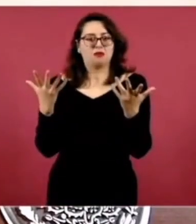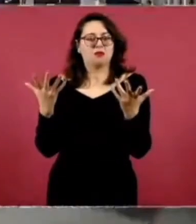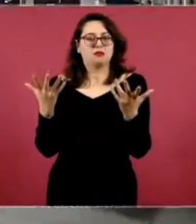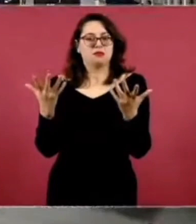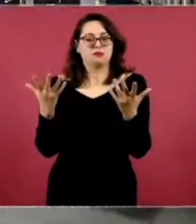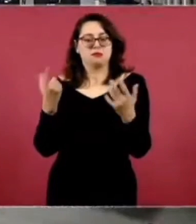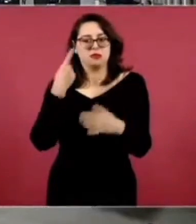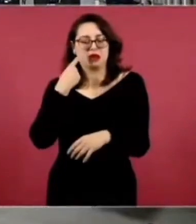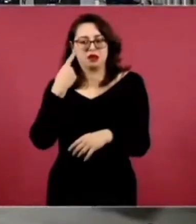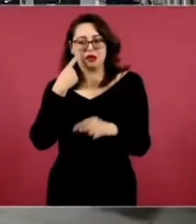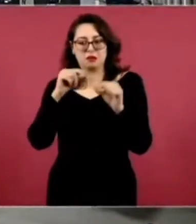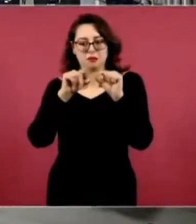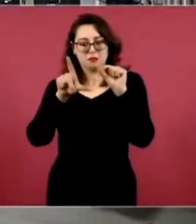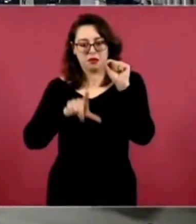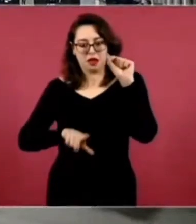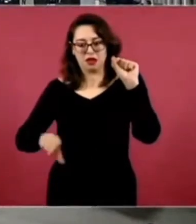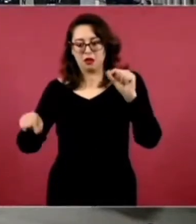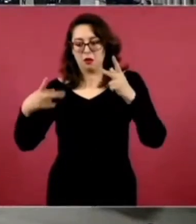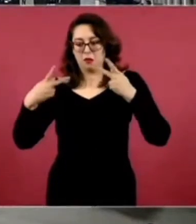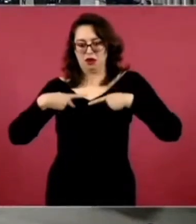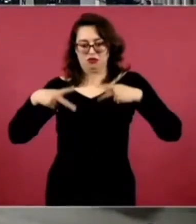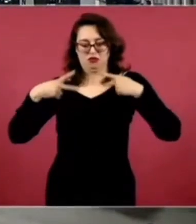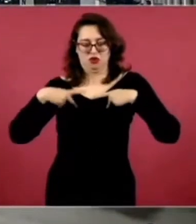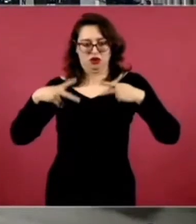en población.